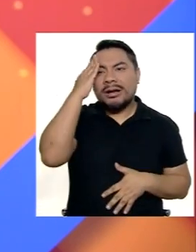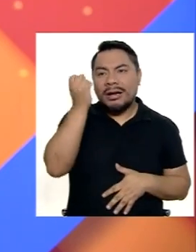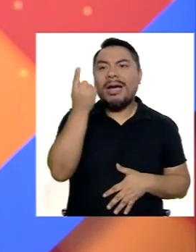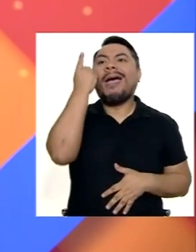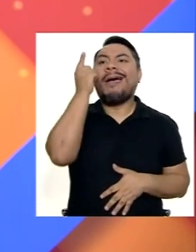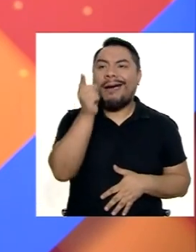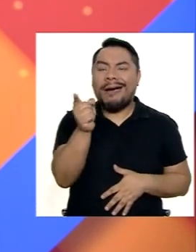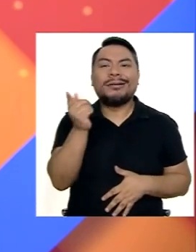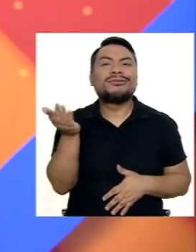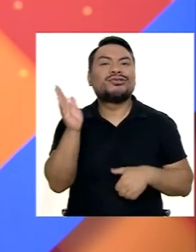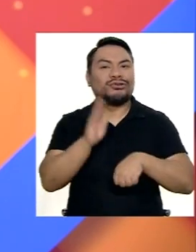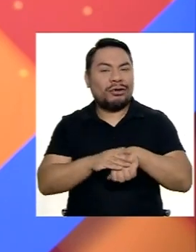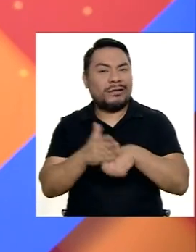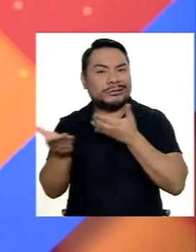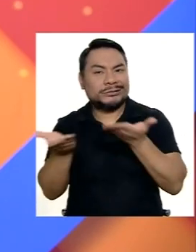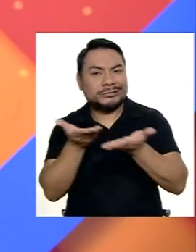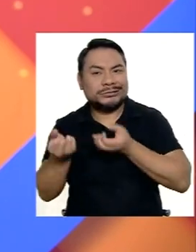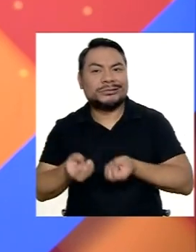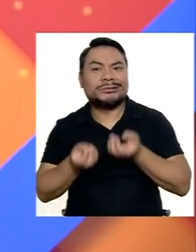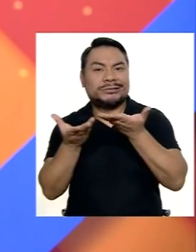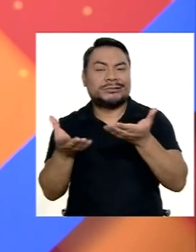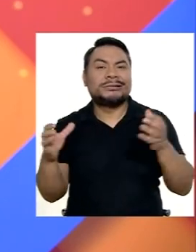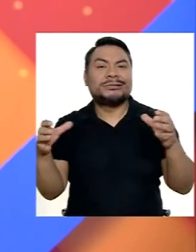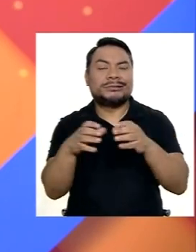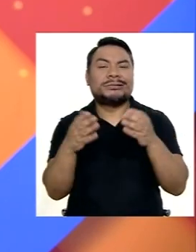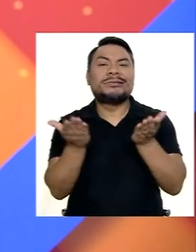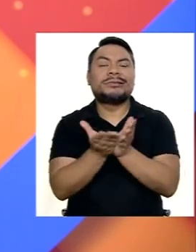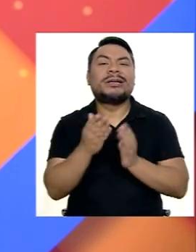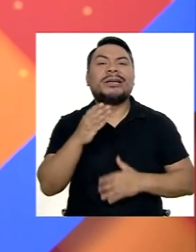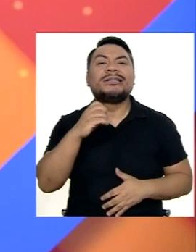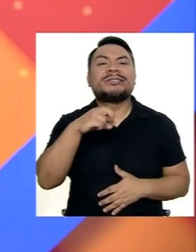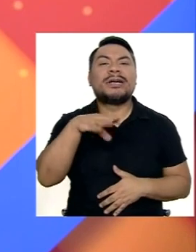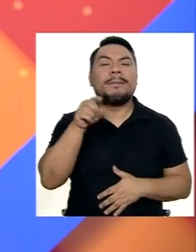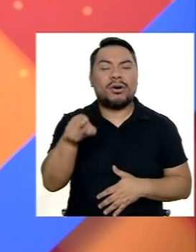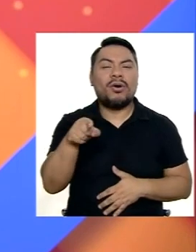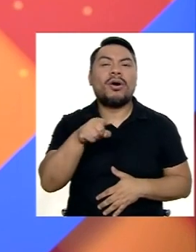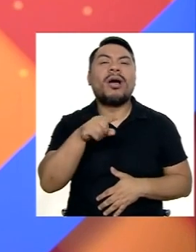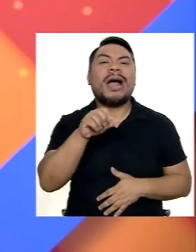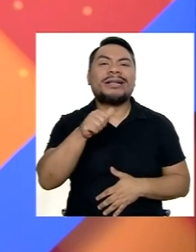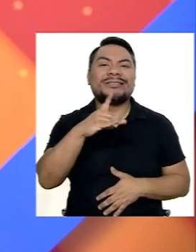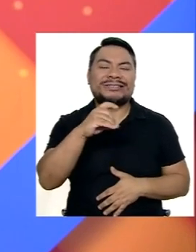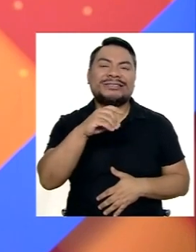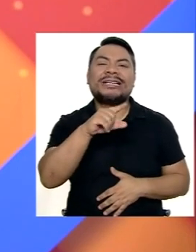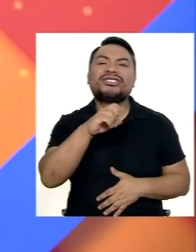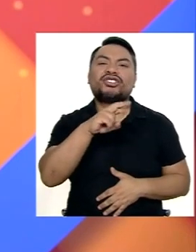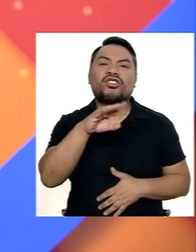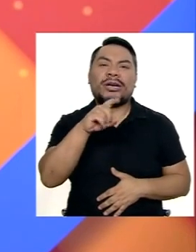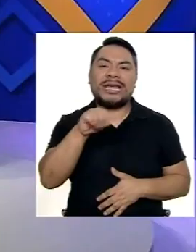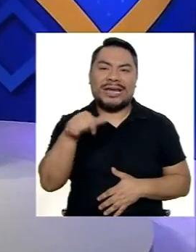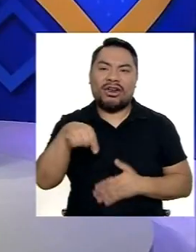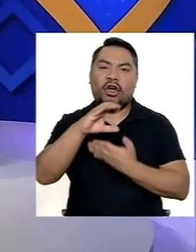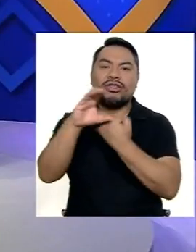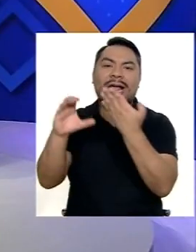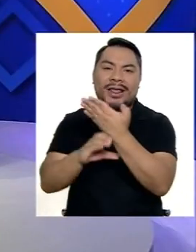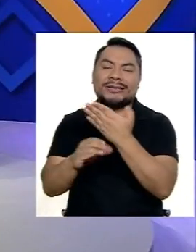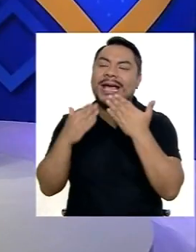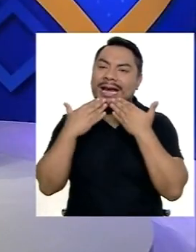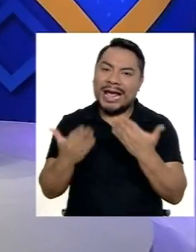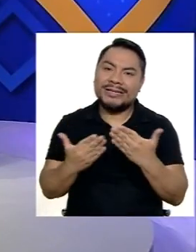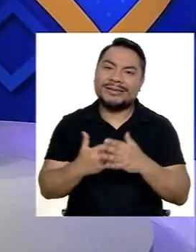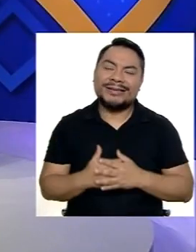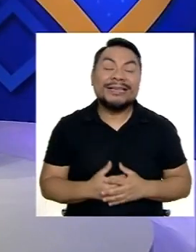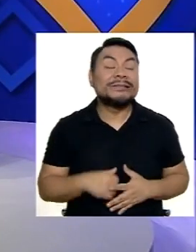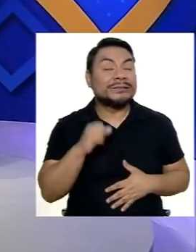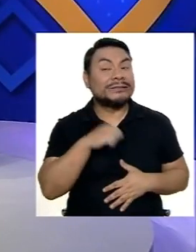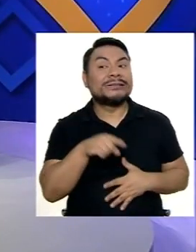Sobre los servicios Que brinda El CETPRO Alcide Salomón Zorrilla Del Conadis Muchas gracias Es muy importante Lo que